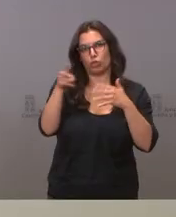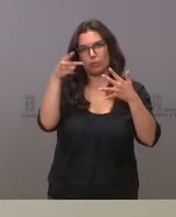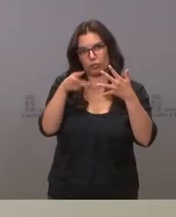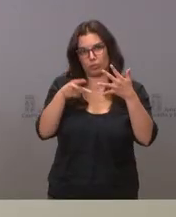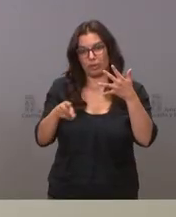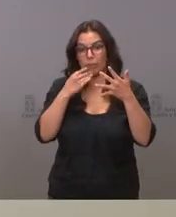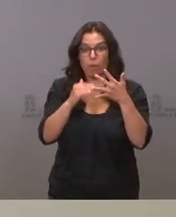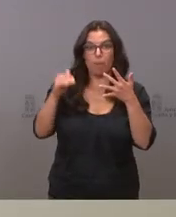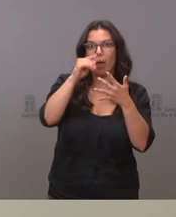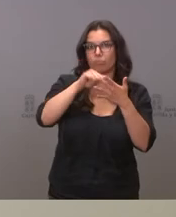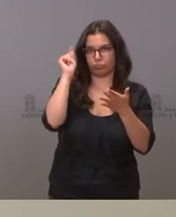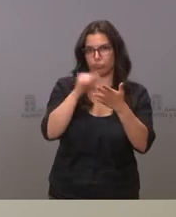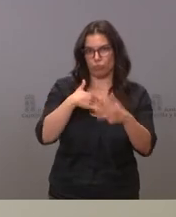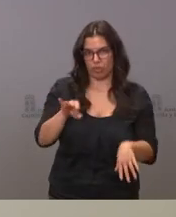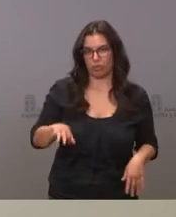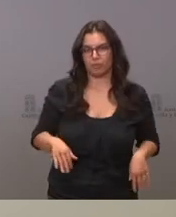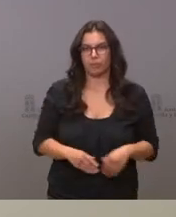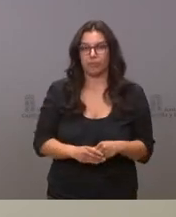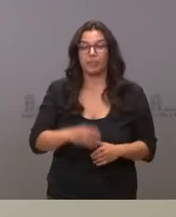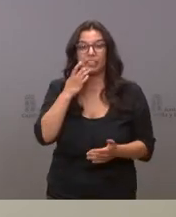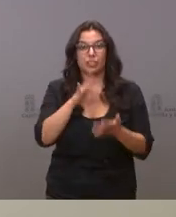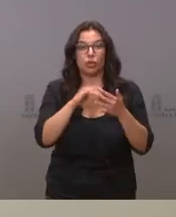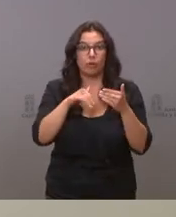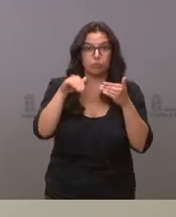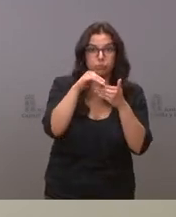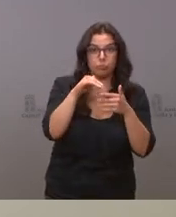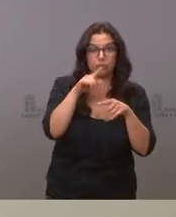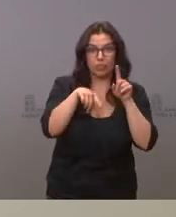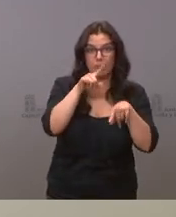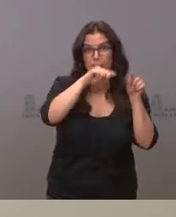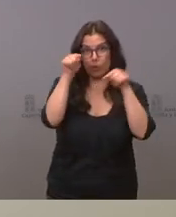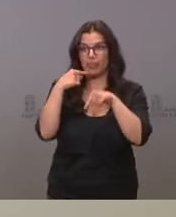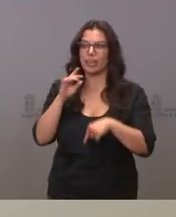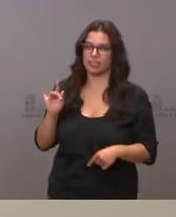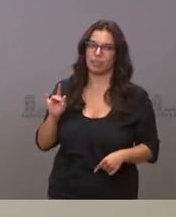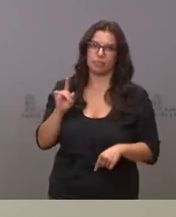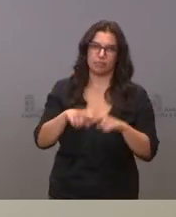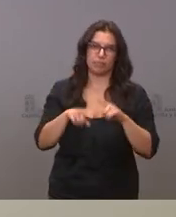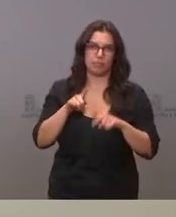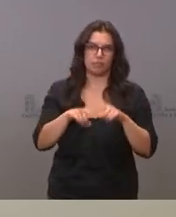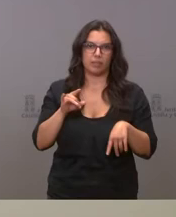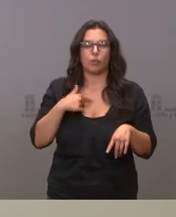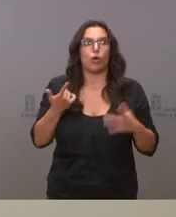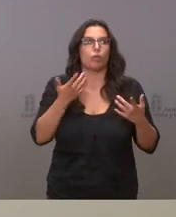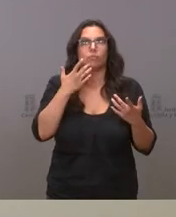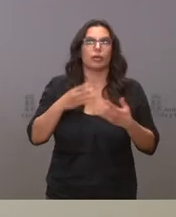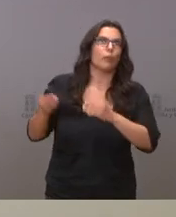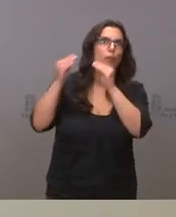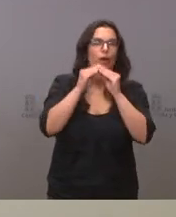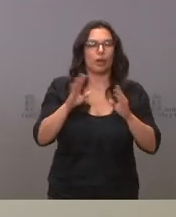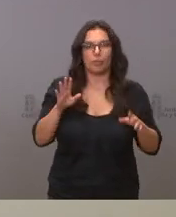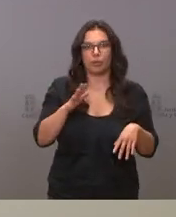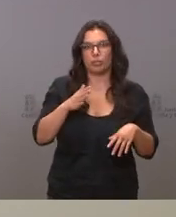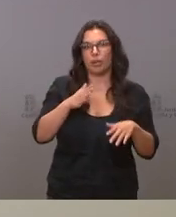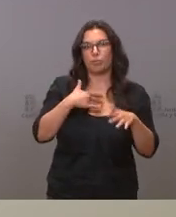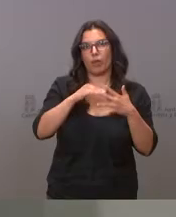lo que si subirían eso si sería por provincias que si naturalmente salvo que trabajamos todos juntos pero que luego se puede